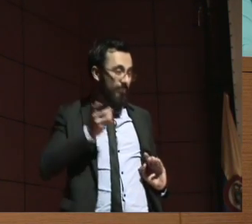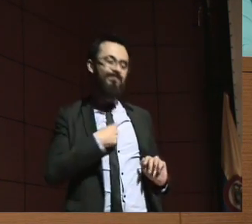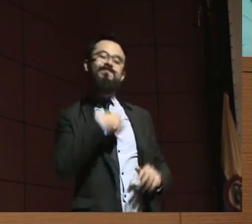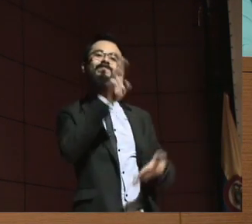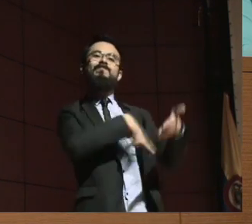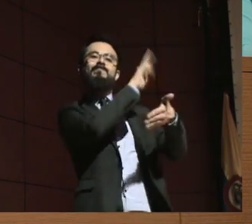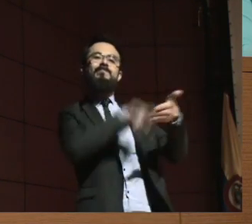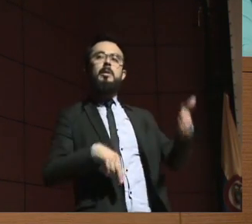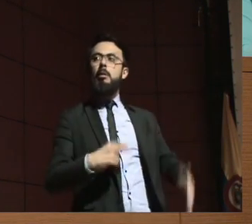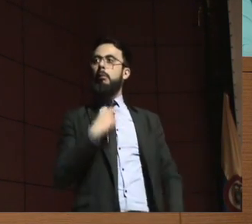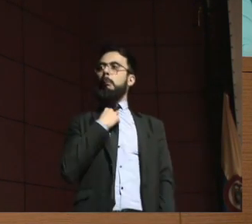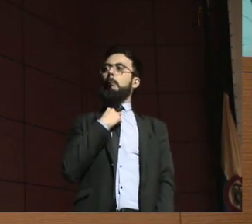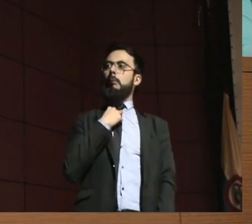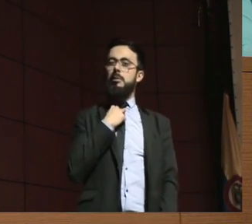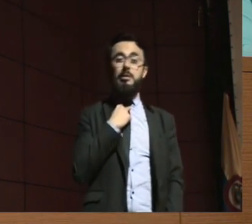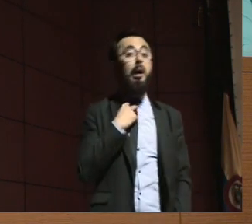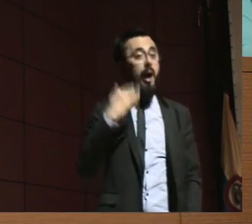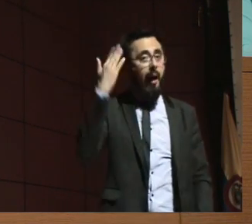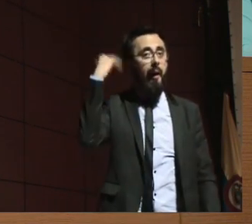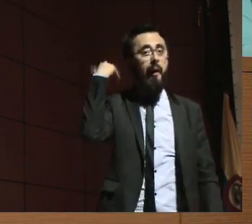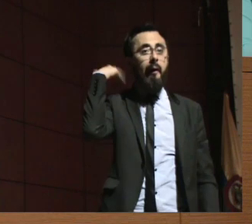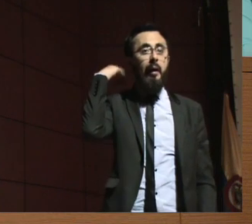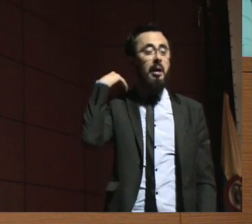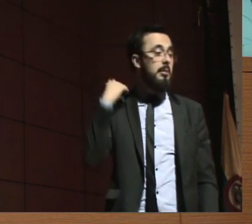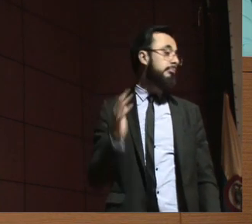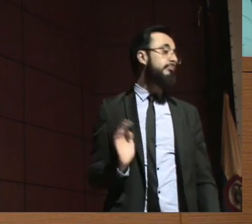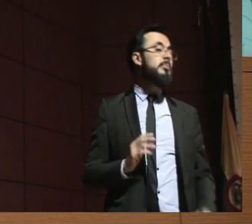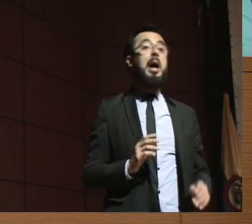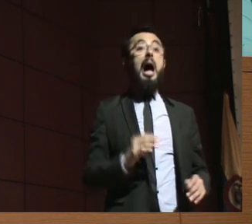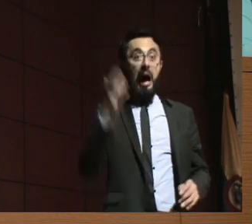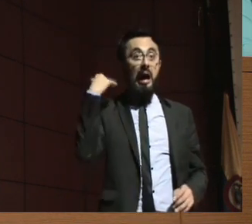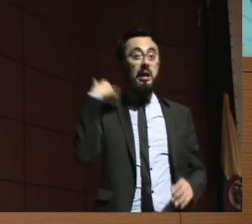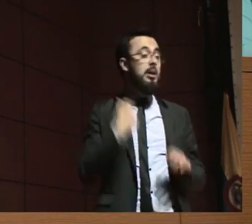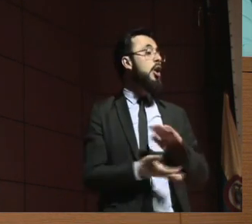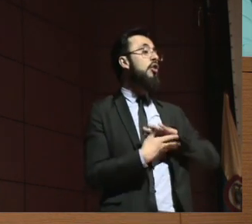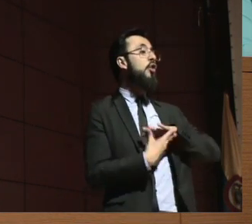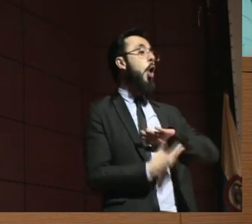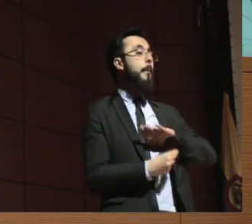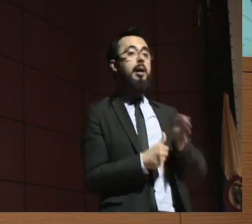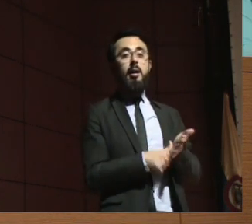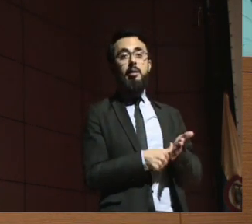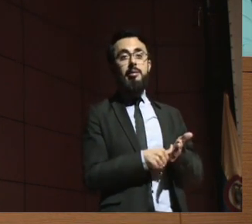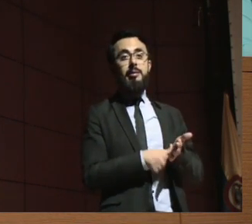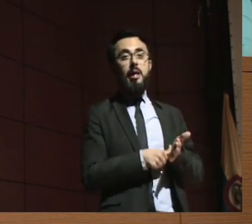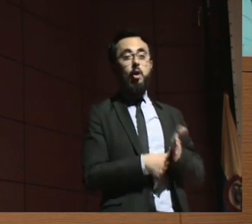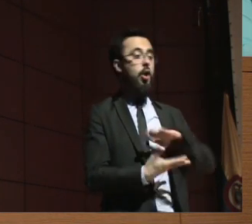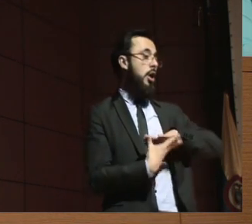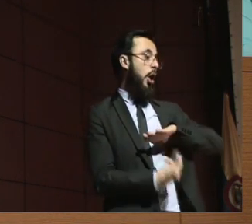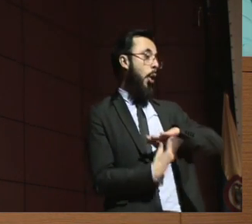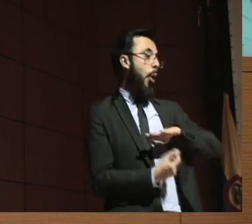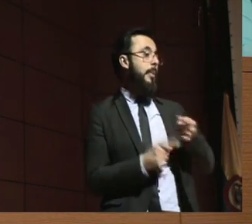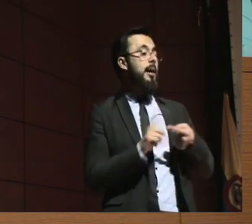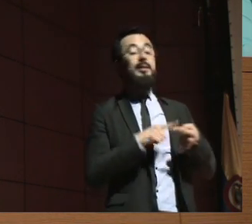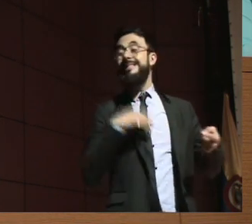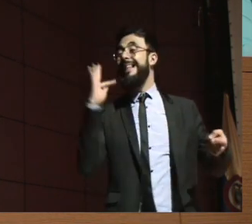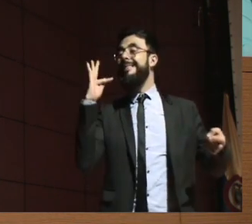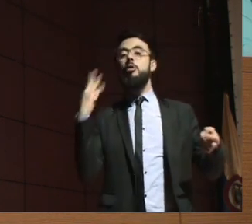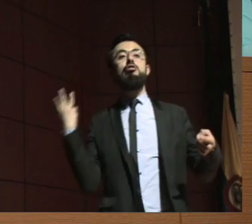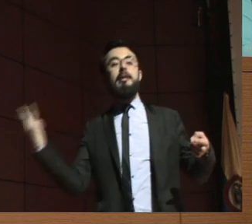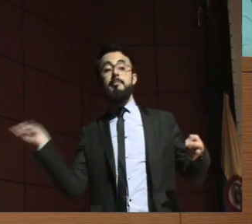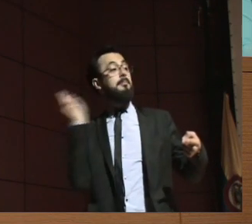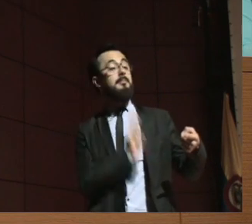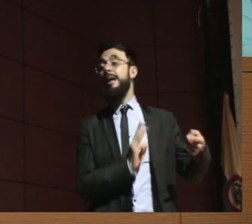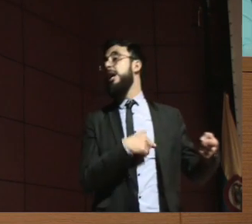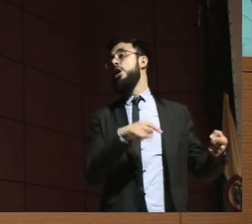Y no importaba nada, era nada más que la fotocopia de documento, tres testigos y con eso ya estaba incapacitado, era facilísimo.